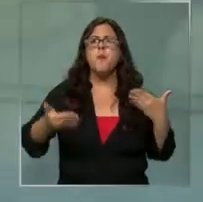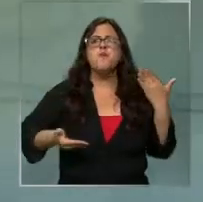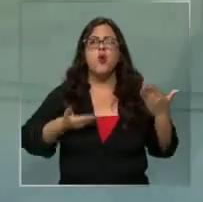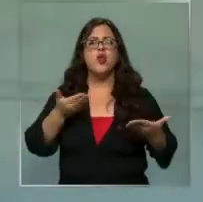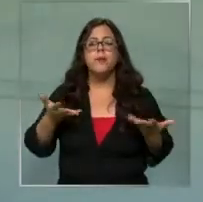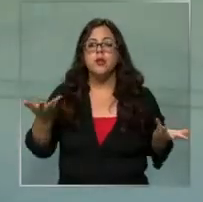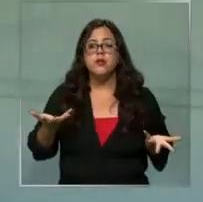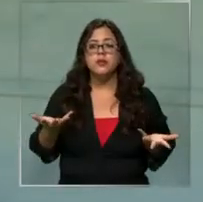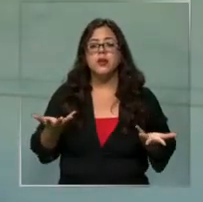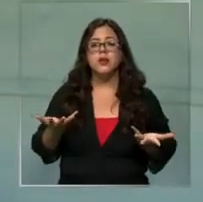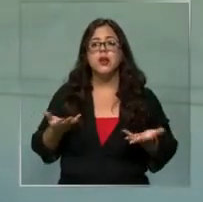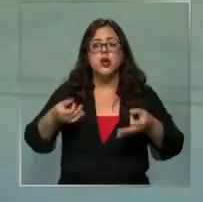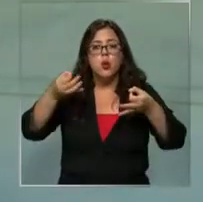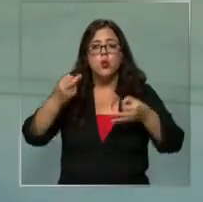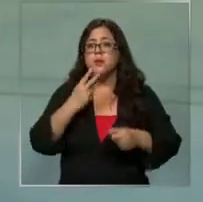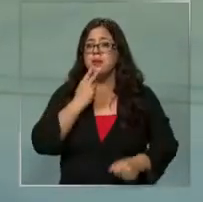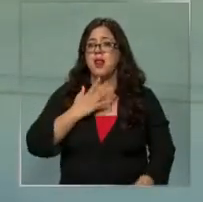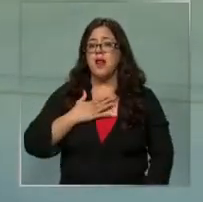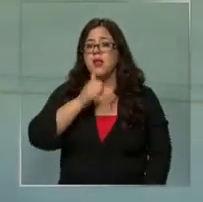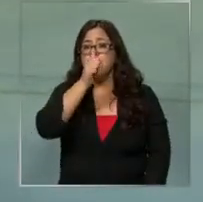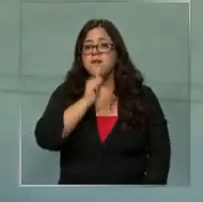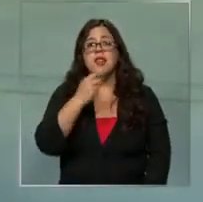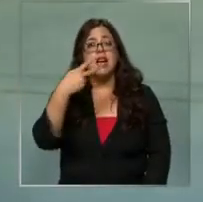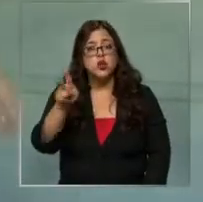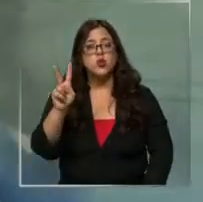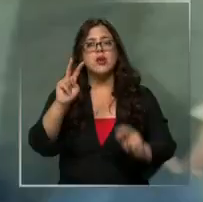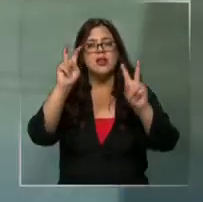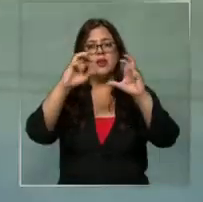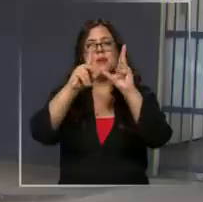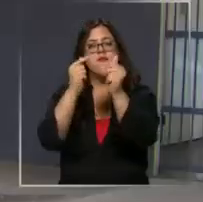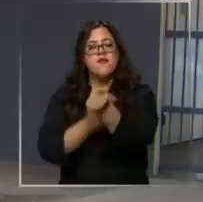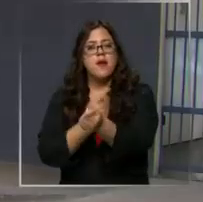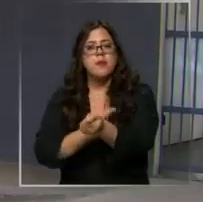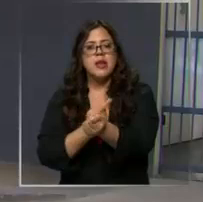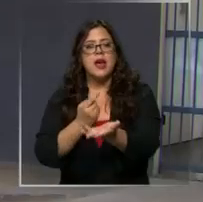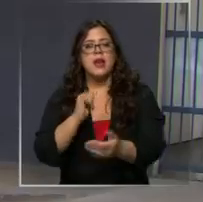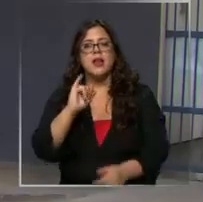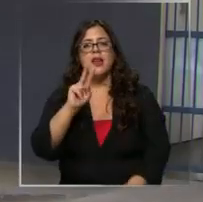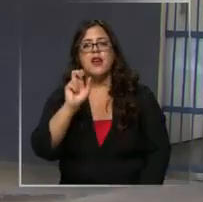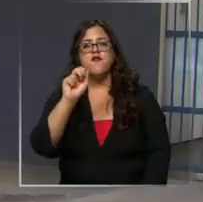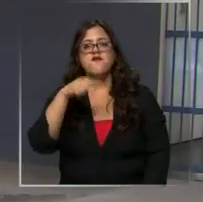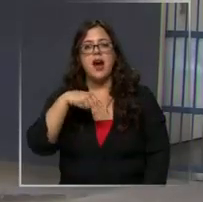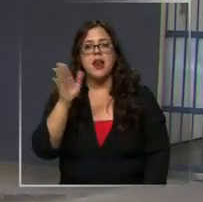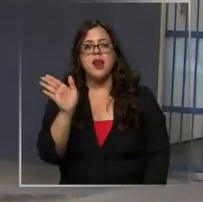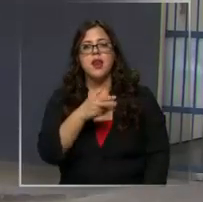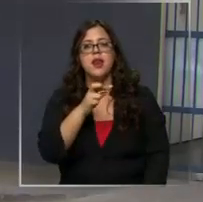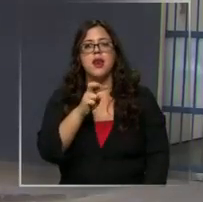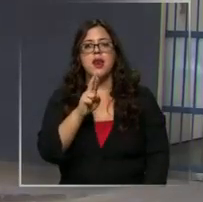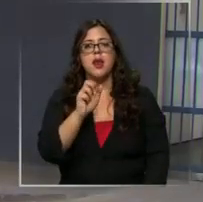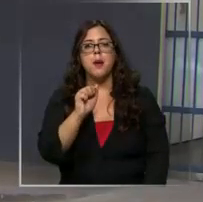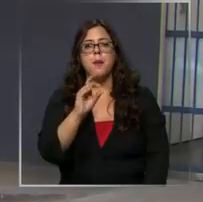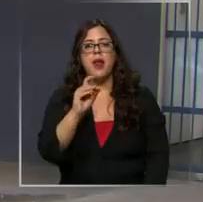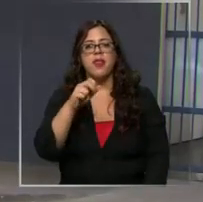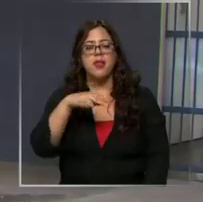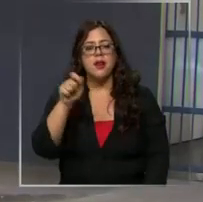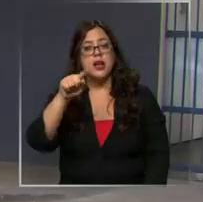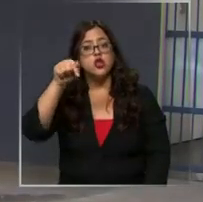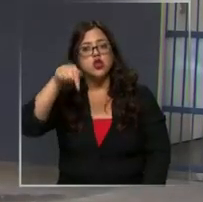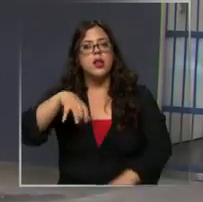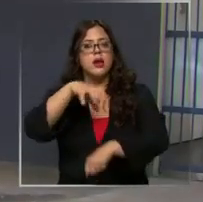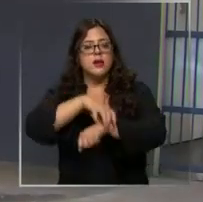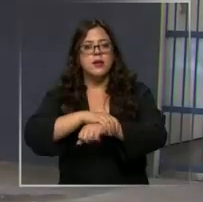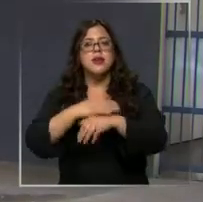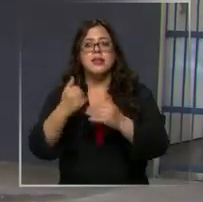tendría en su vida privada, en su aspecto familiar, Iván Pradenas, quien ha sido entonces hoy detenido, había